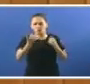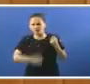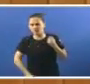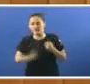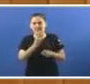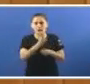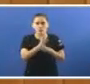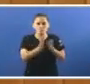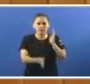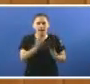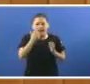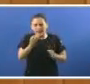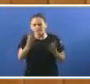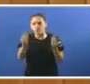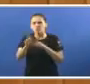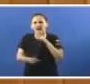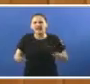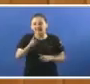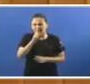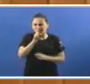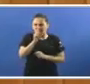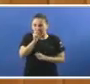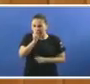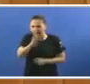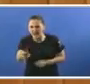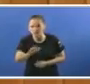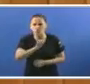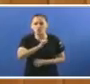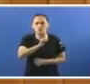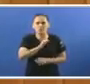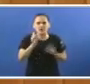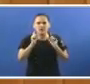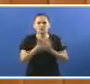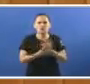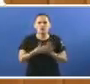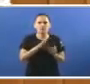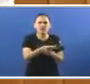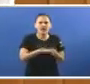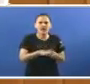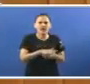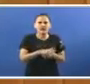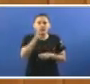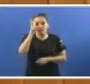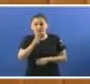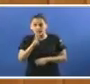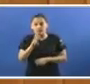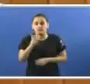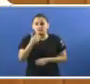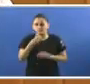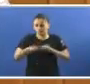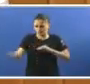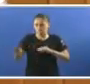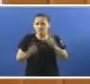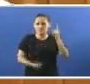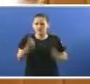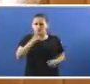traumatología Cando hai xente agardando anos Anos, sobre todo, na área sanitaria de Vigo E lle paso a trasladar